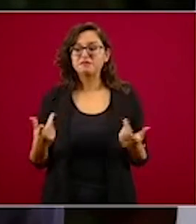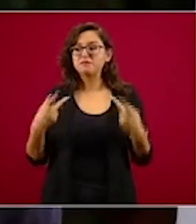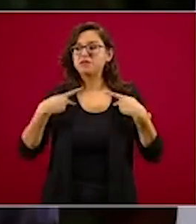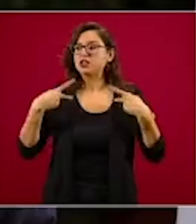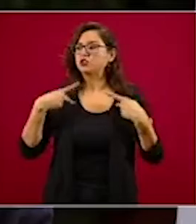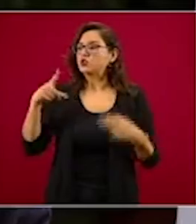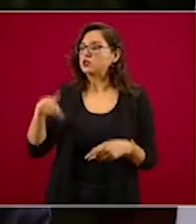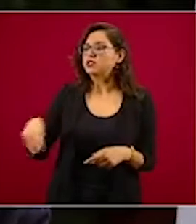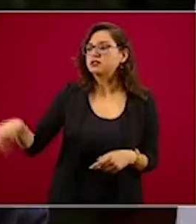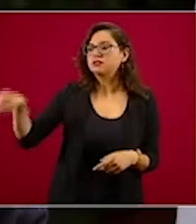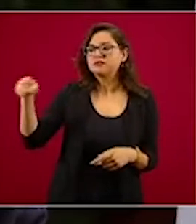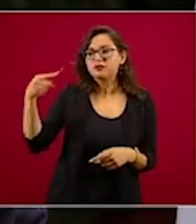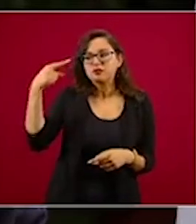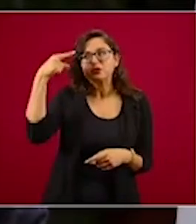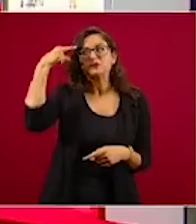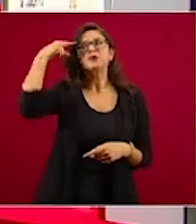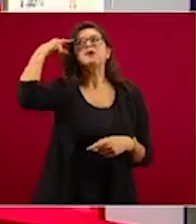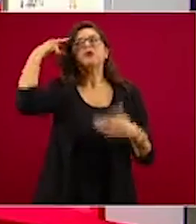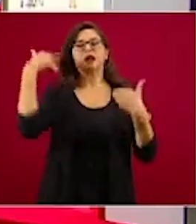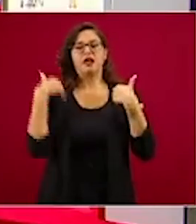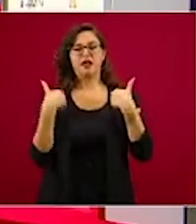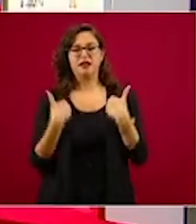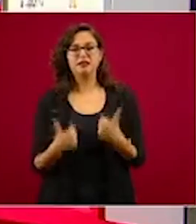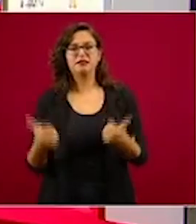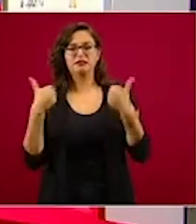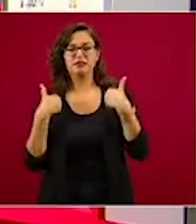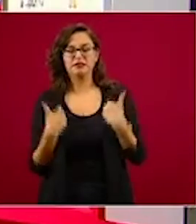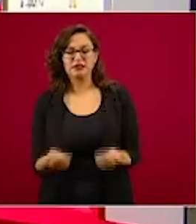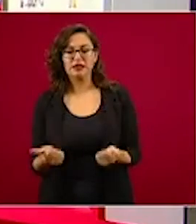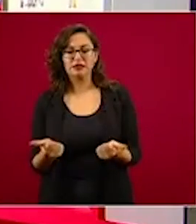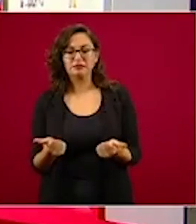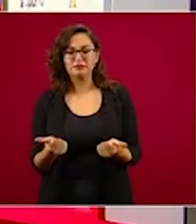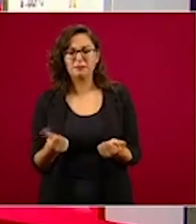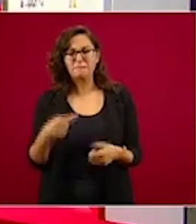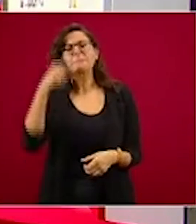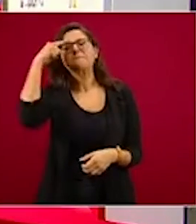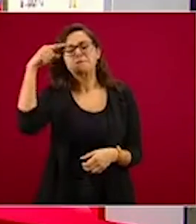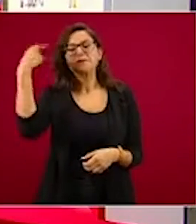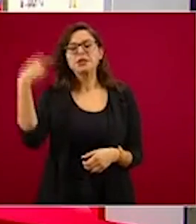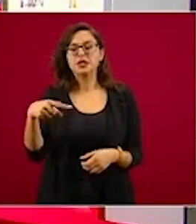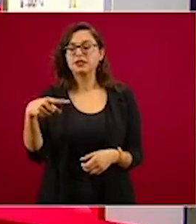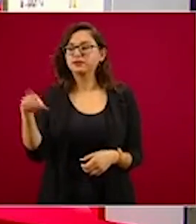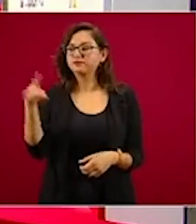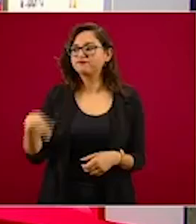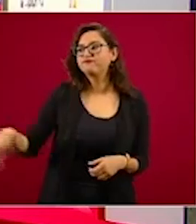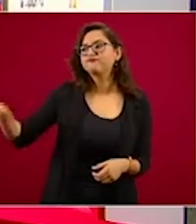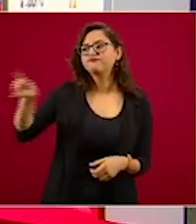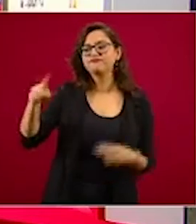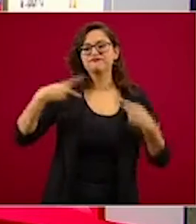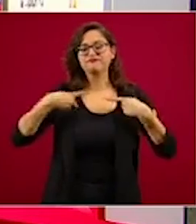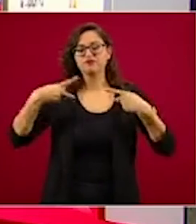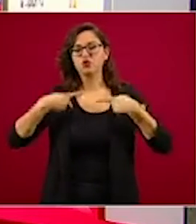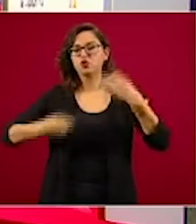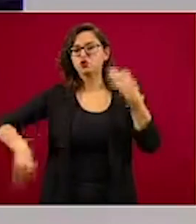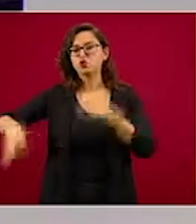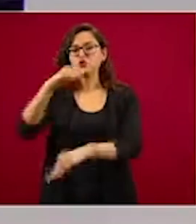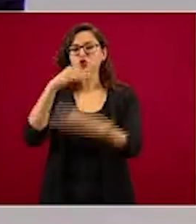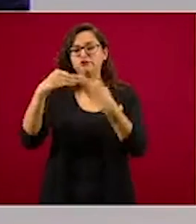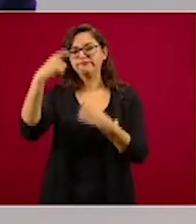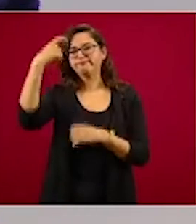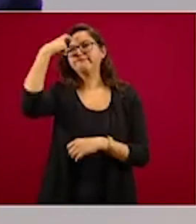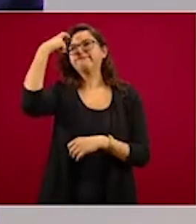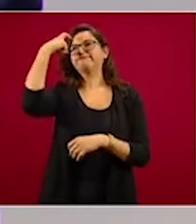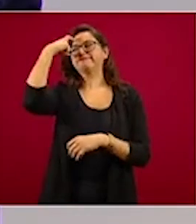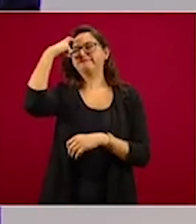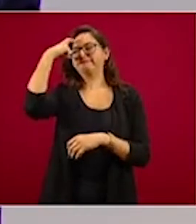conciencias para lograr a plenitud un cambio de mentalidad que,